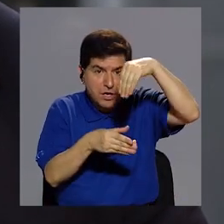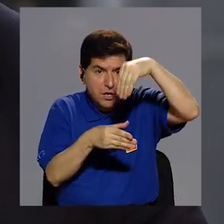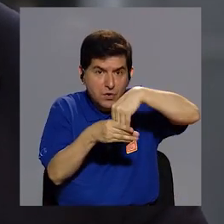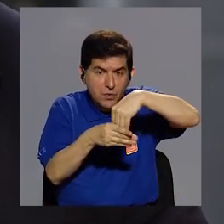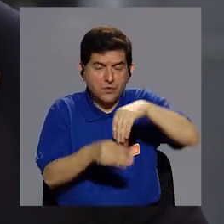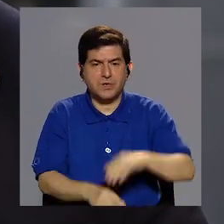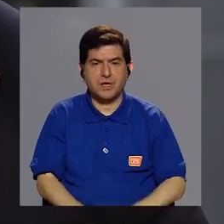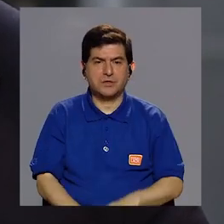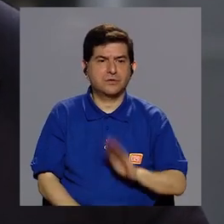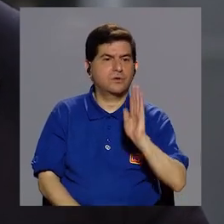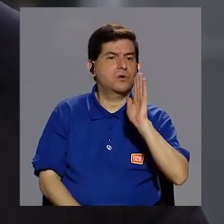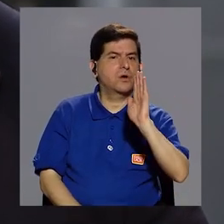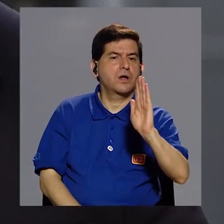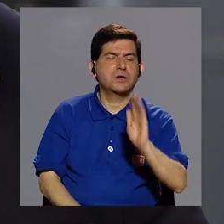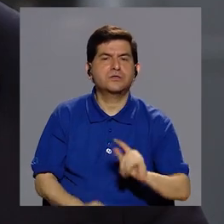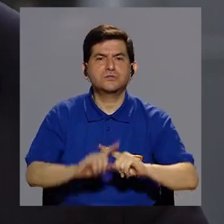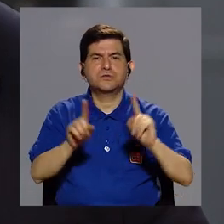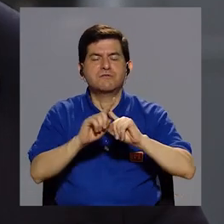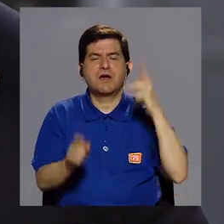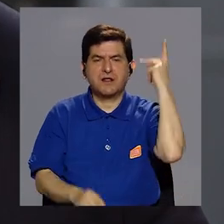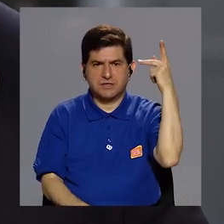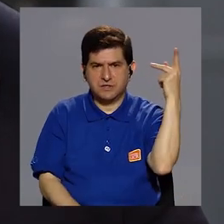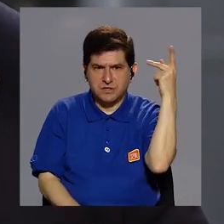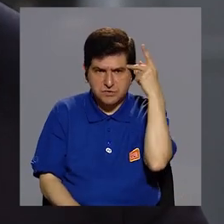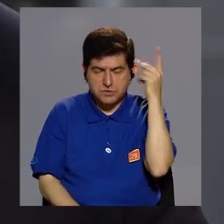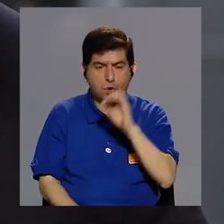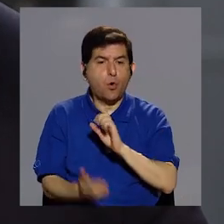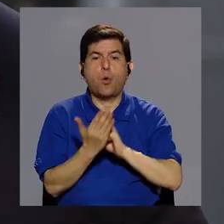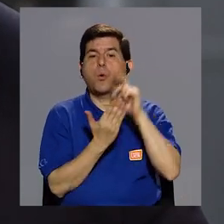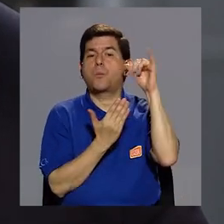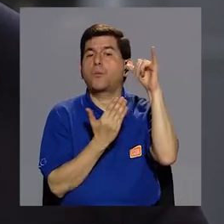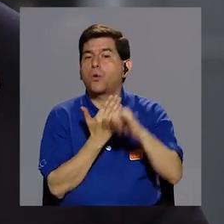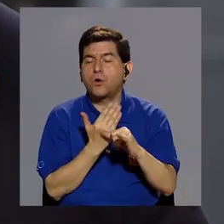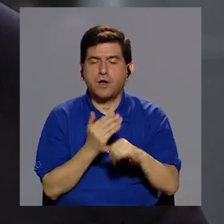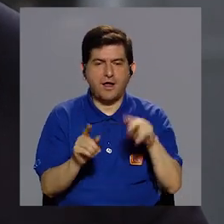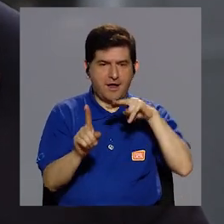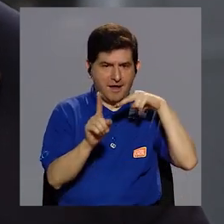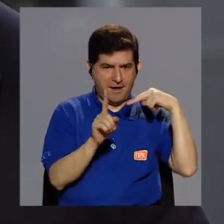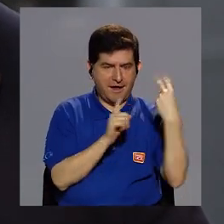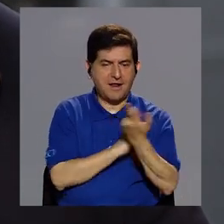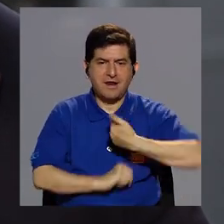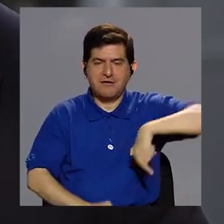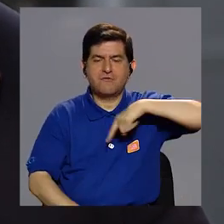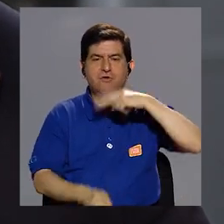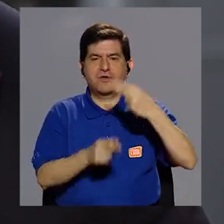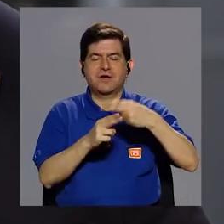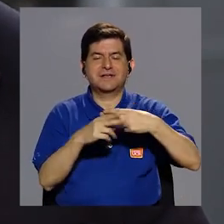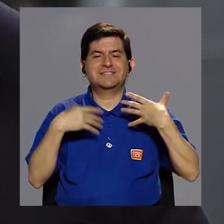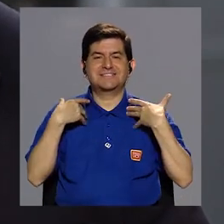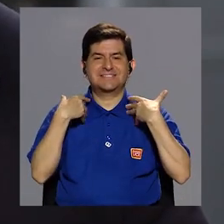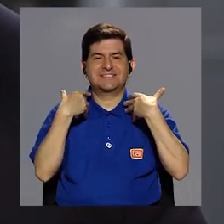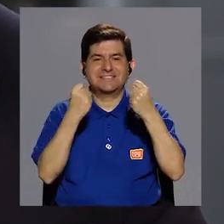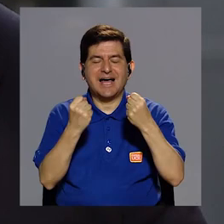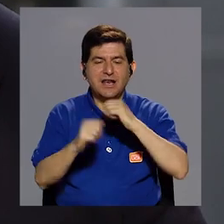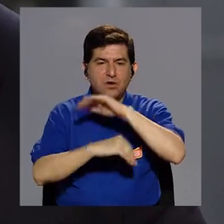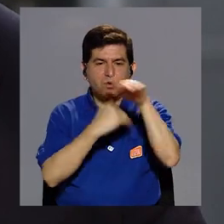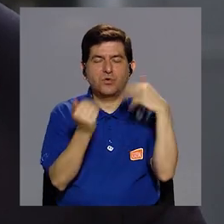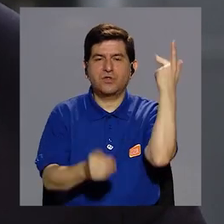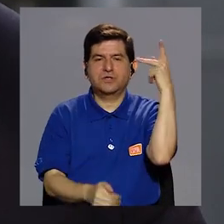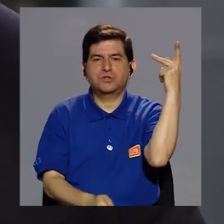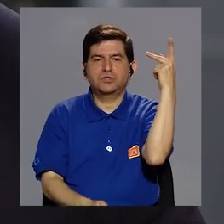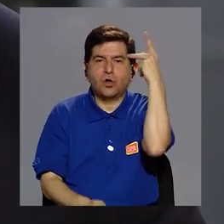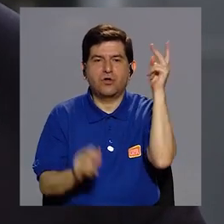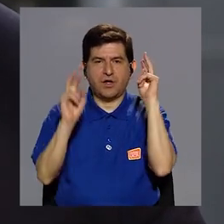dentro de sus políticas o proyectos el enfoque que nosotros llamamos salud